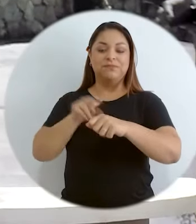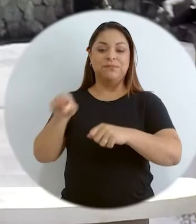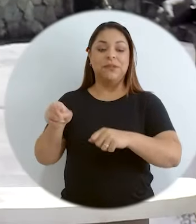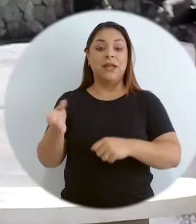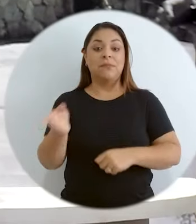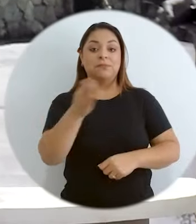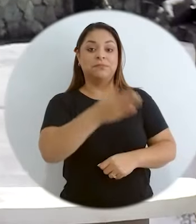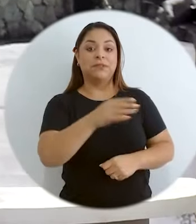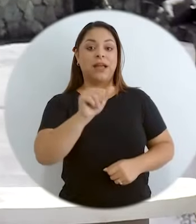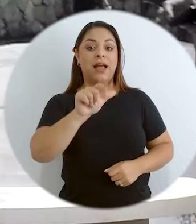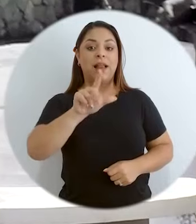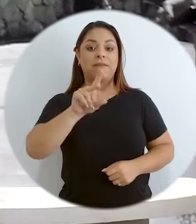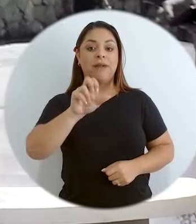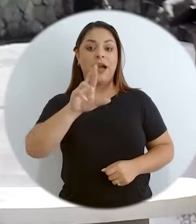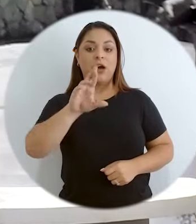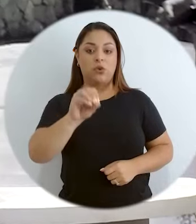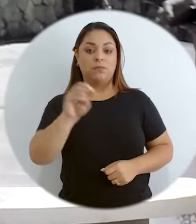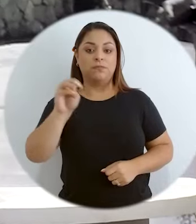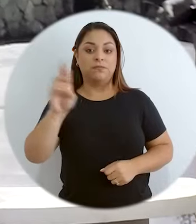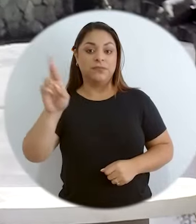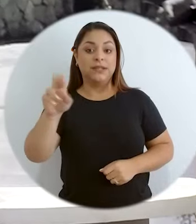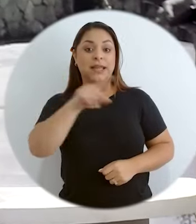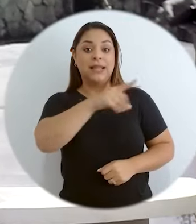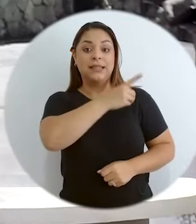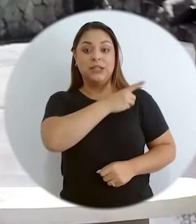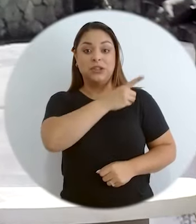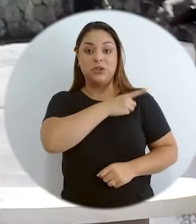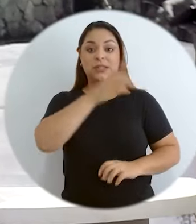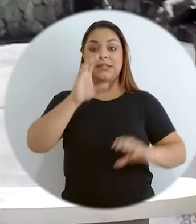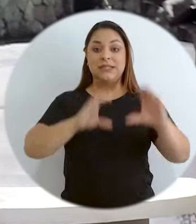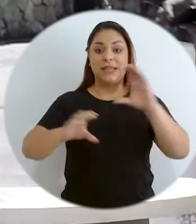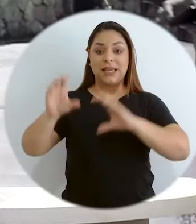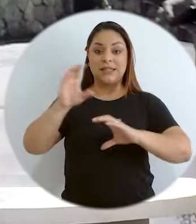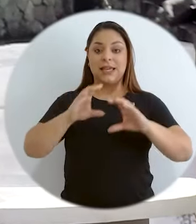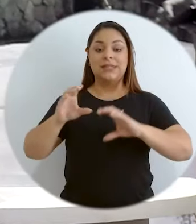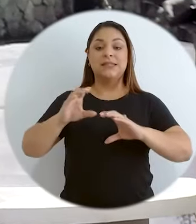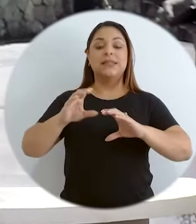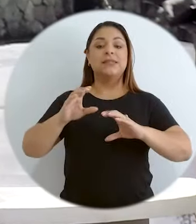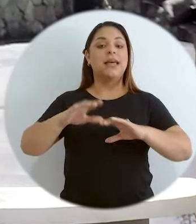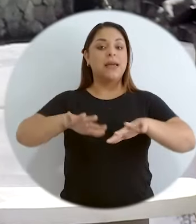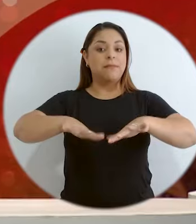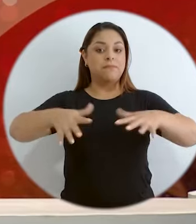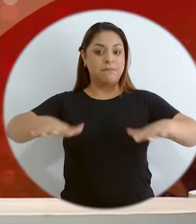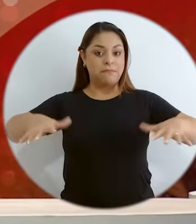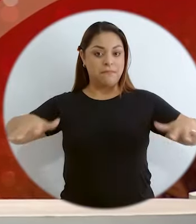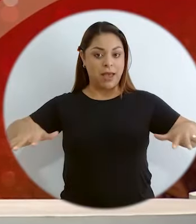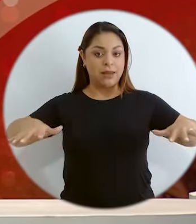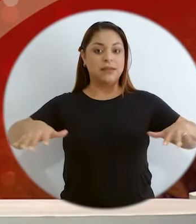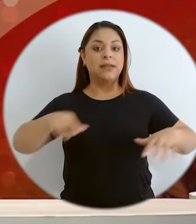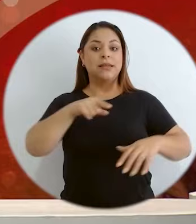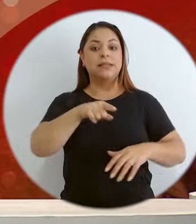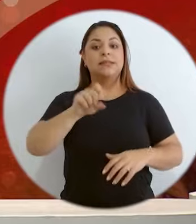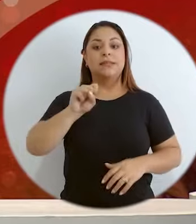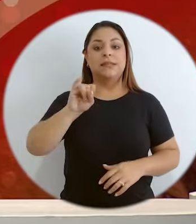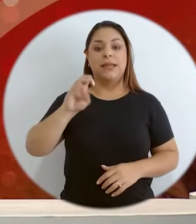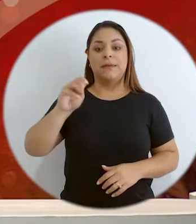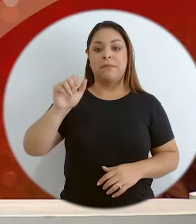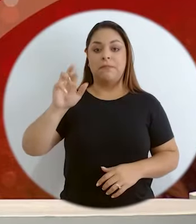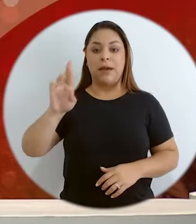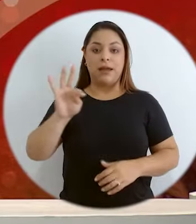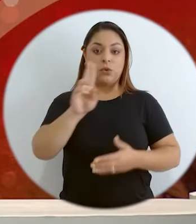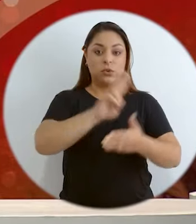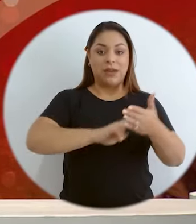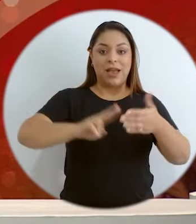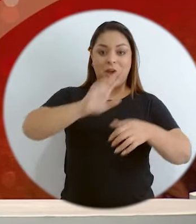acompaña Álvaro Morales Ramírez, quien es director del Centro de Investigación en Ciencias del Mar y Limnología, CIMAR, de la